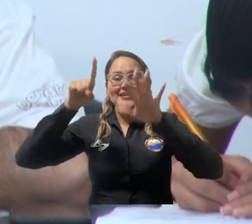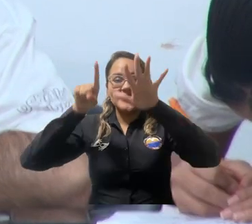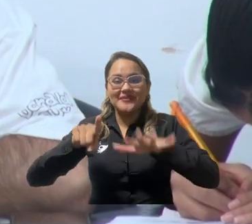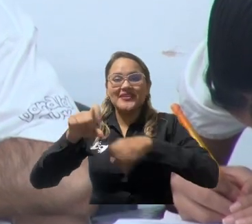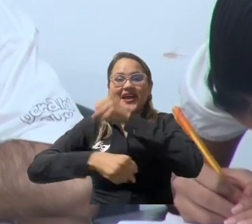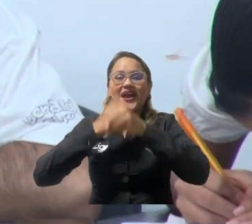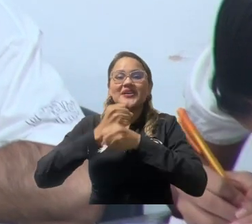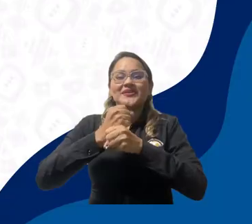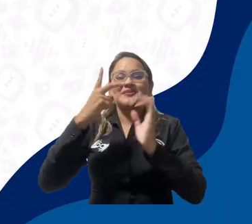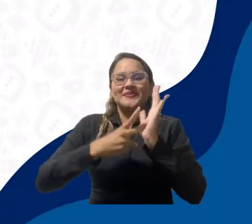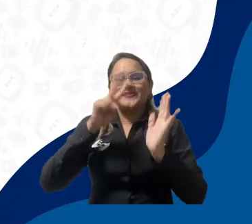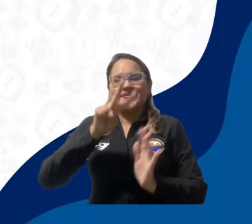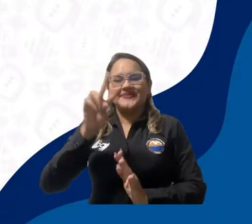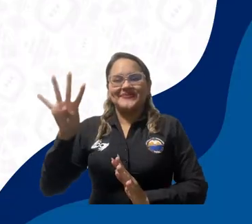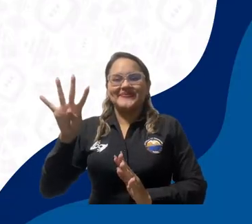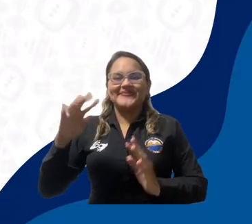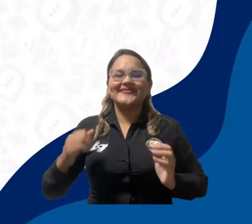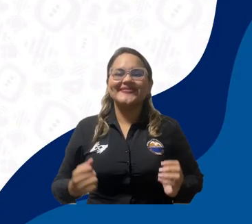del 2024.